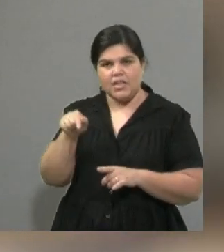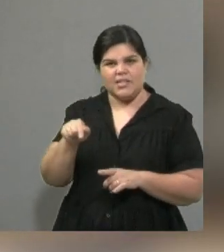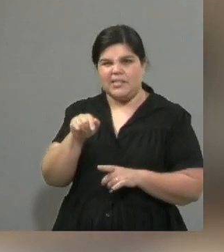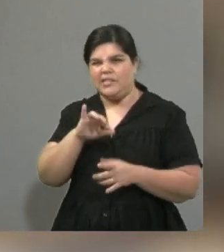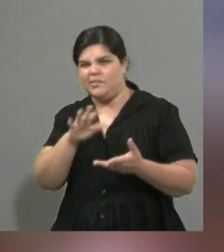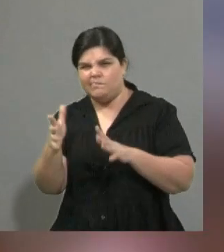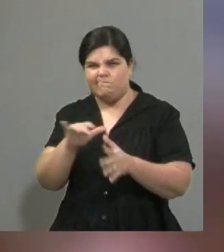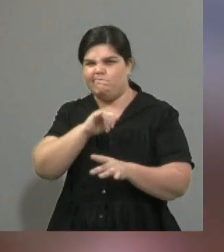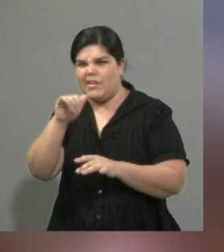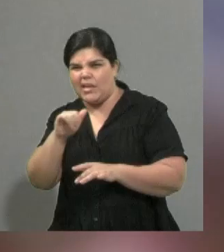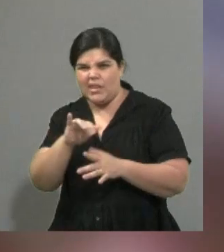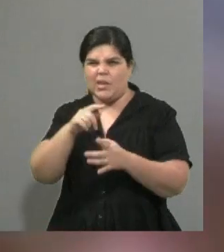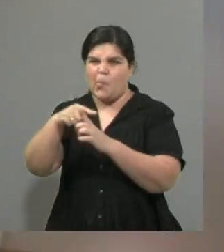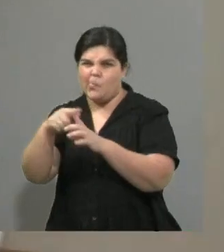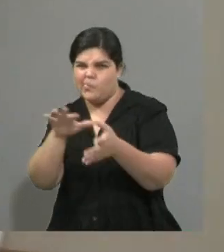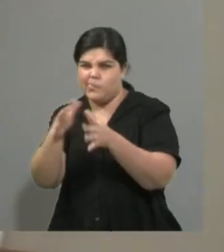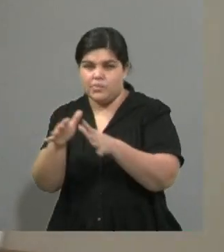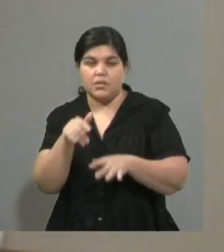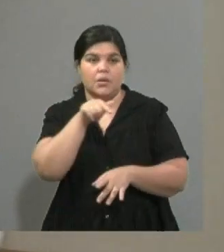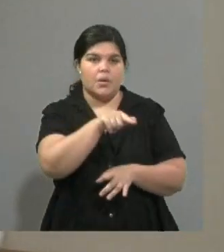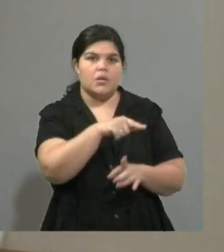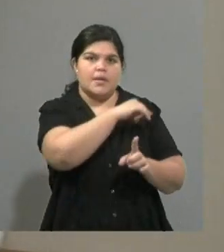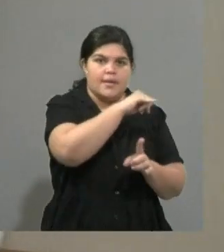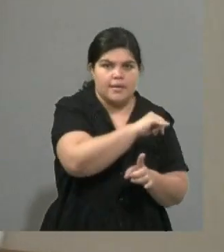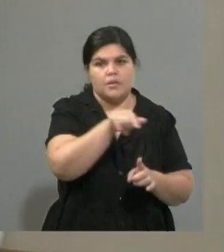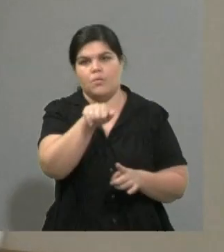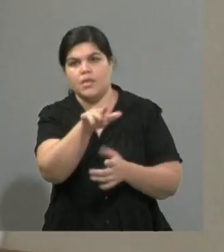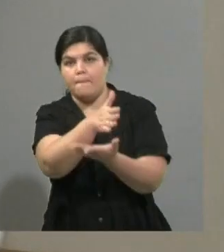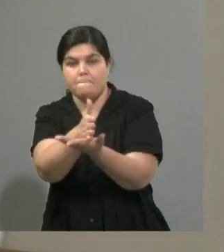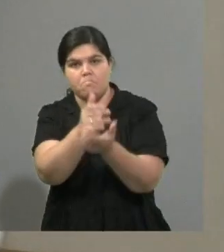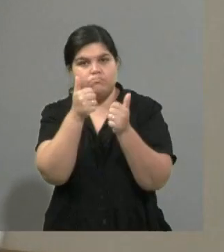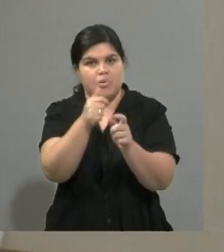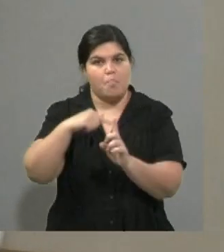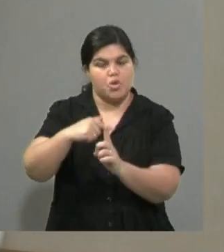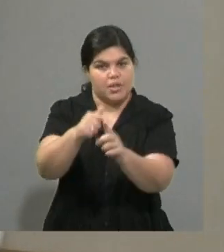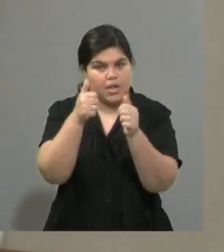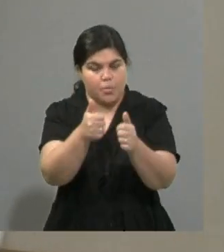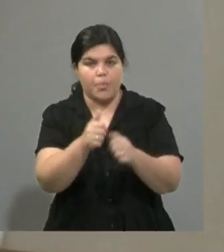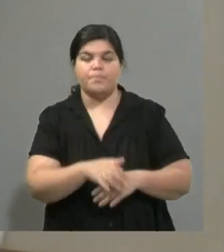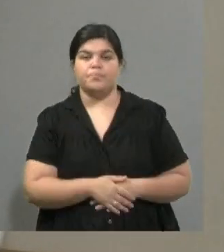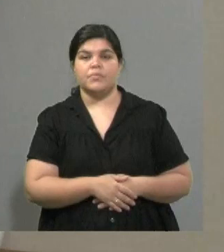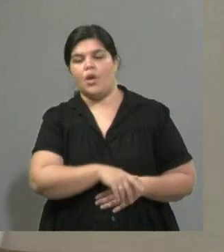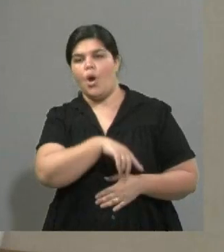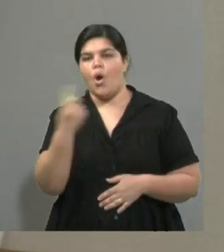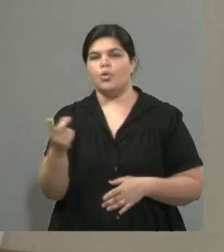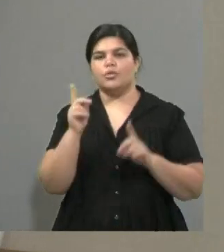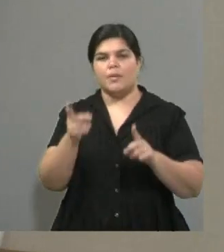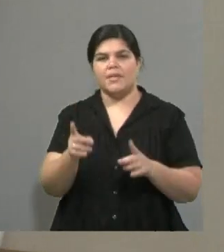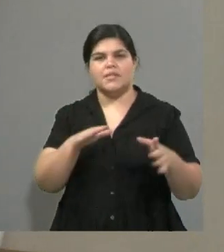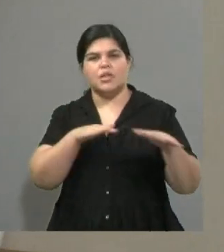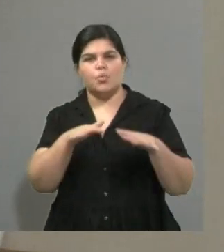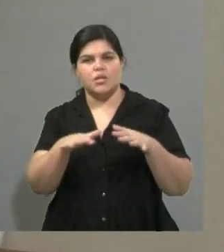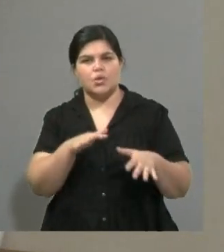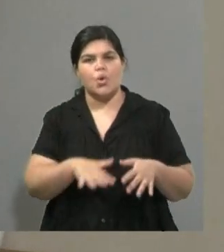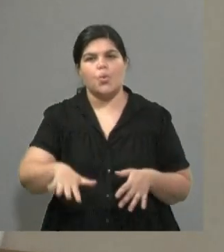mayor intención de voto tiene. Bueno, vamos a pasar a otro estallido social que también cumplió dos años y es el del Líbano y además con una situación